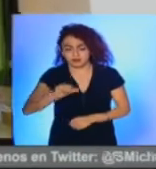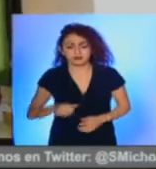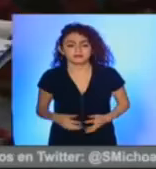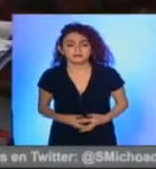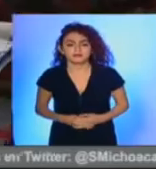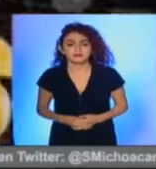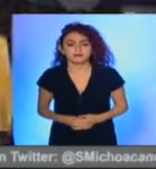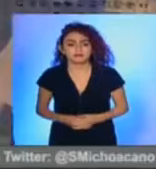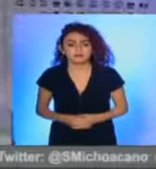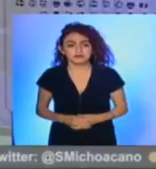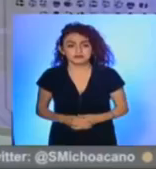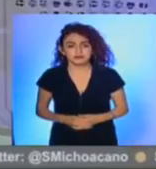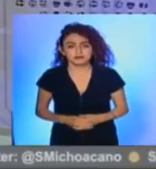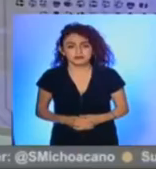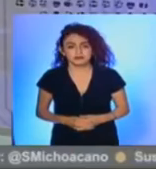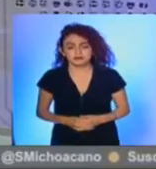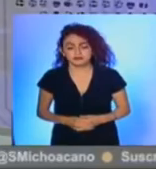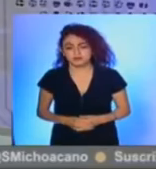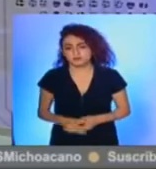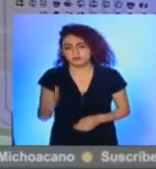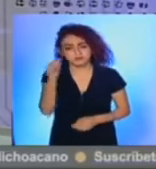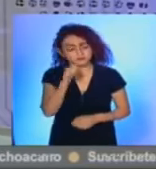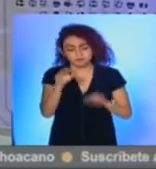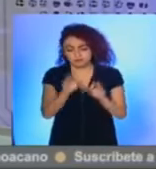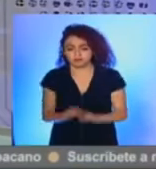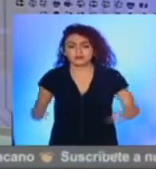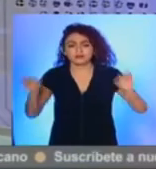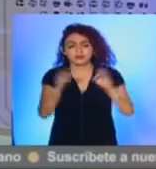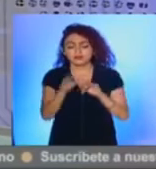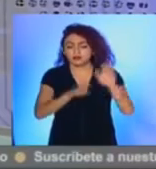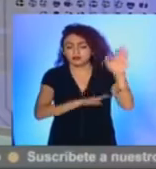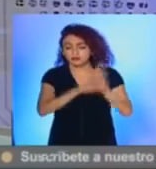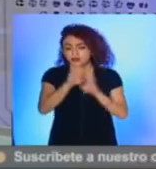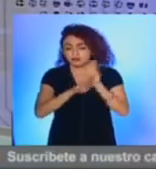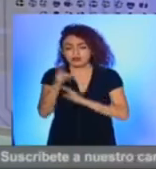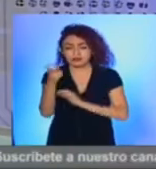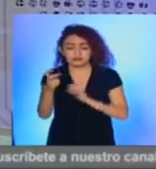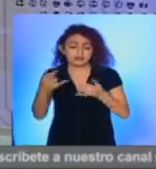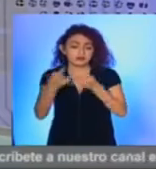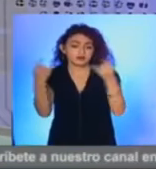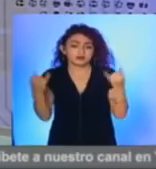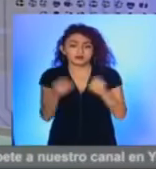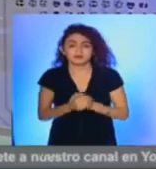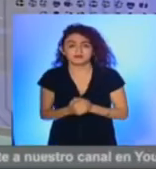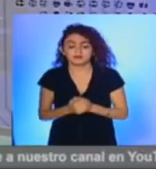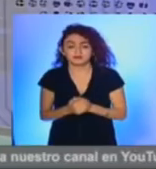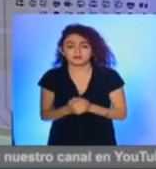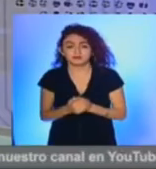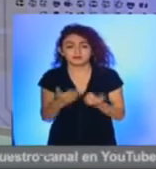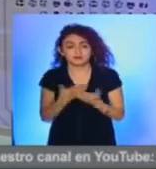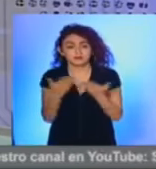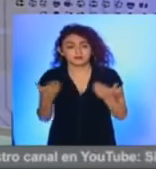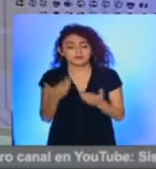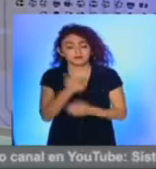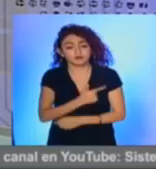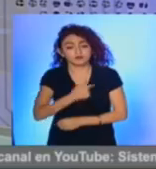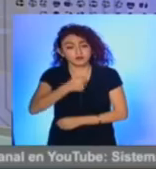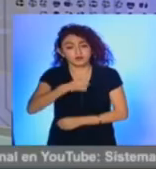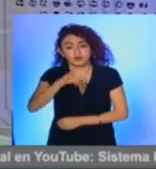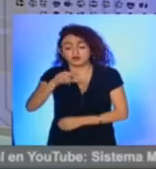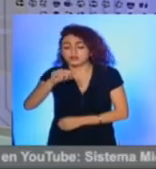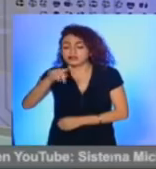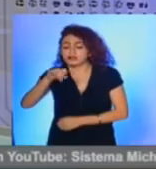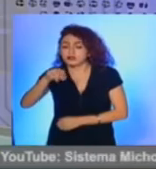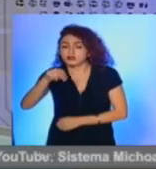Mayro Hurtado. Siempre será importante destacar y escuchar este tipo de historias. Y es momento de saludar a José